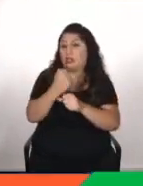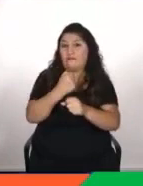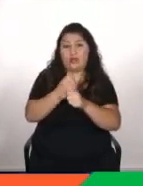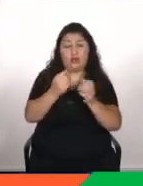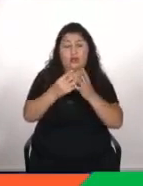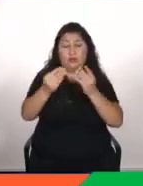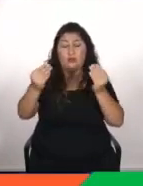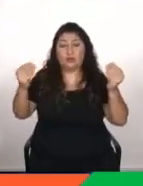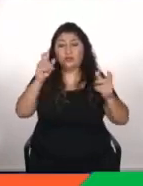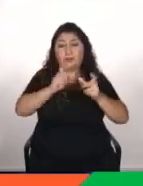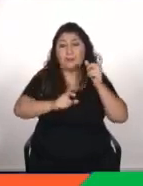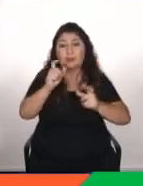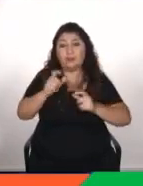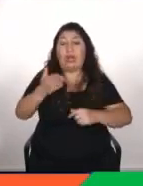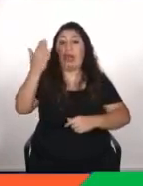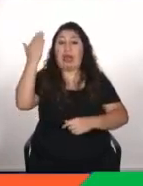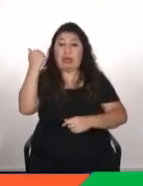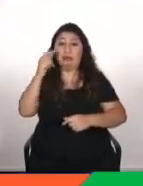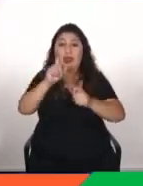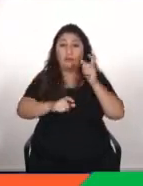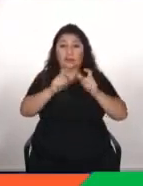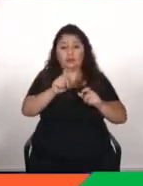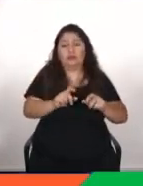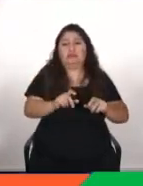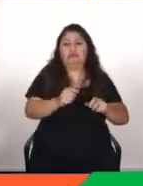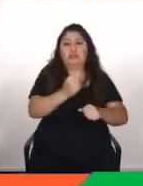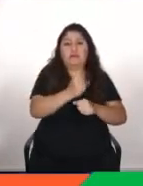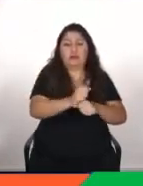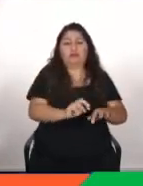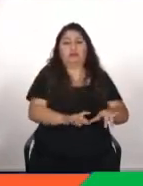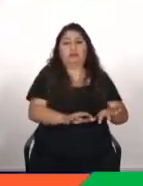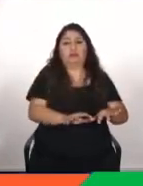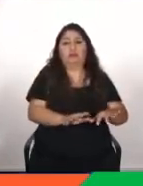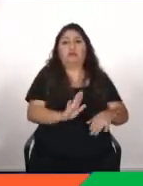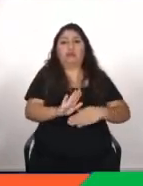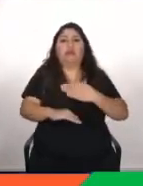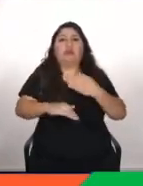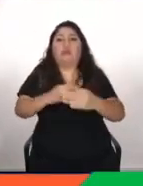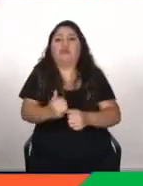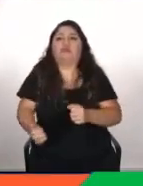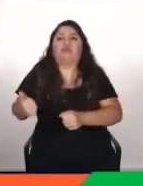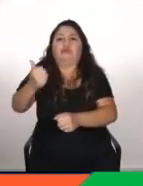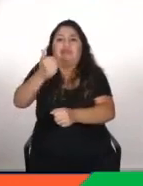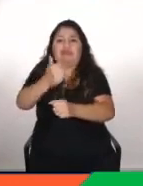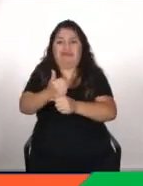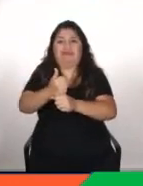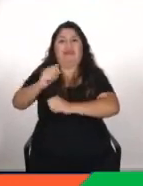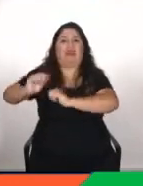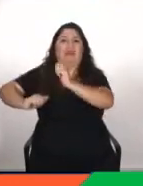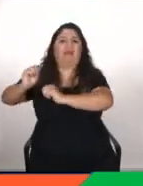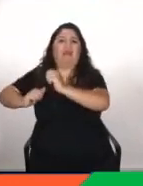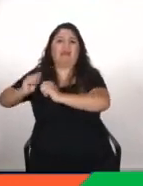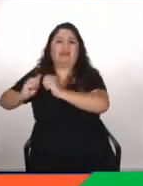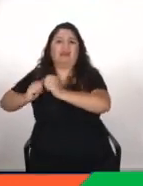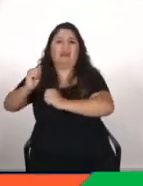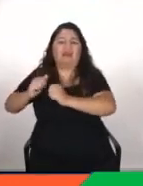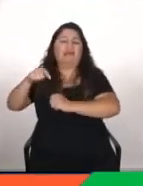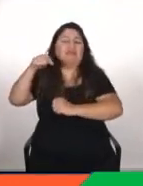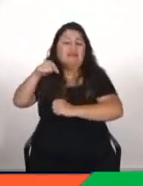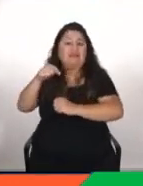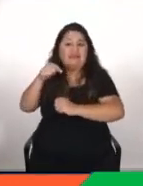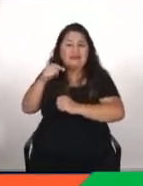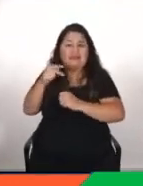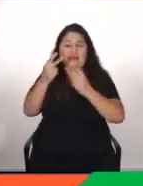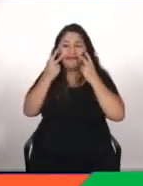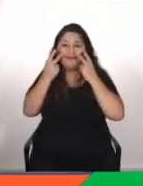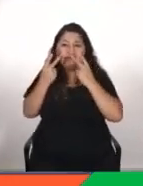su trabajo antes lo hacía de manera manual ahora se ha pasado a automatizar y han perdido su trabajo pues estos son aspectos más realistas de cómo habría que ver esta